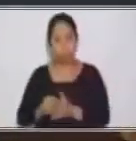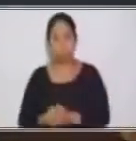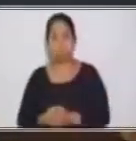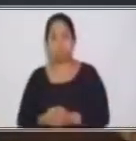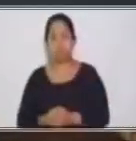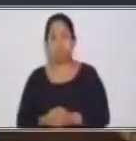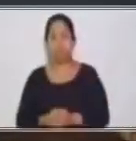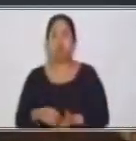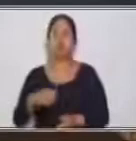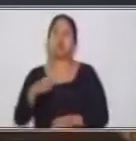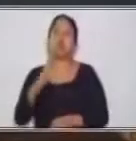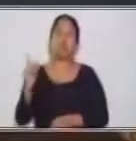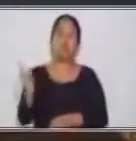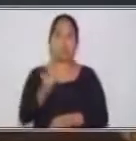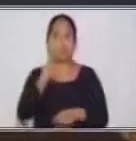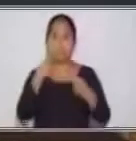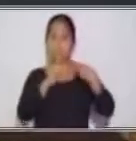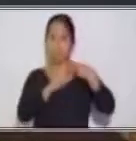sujeto.